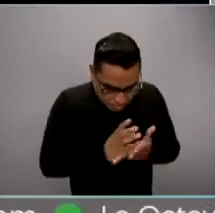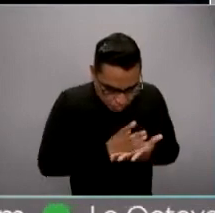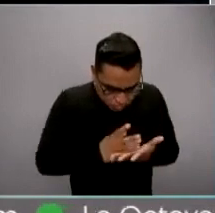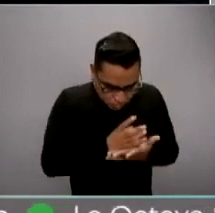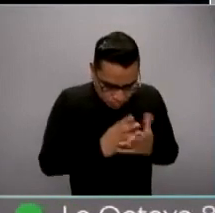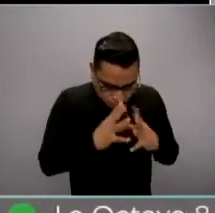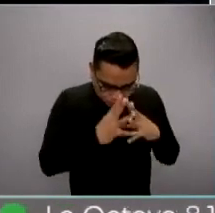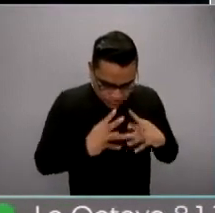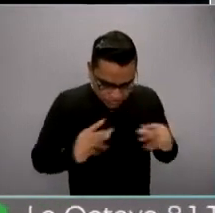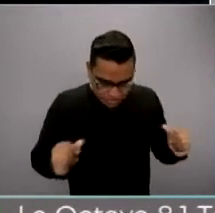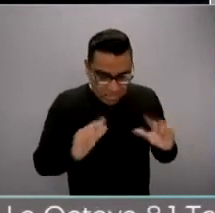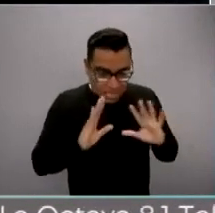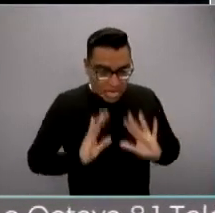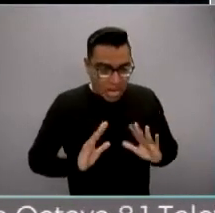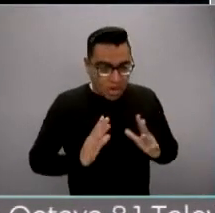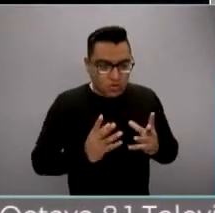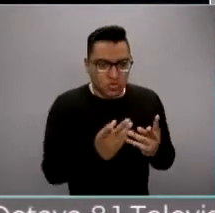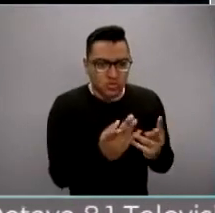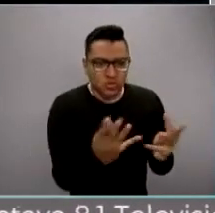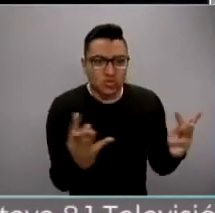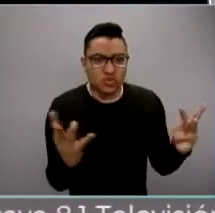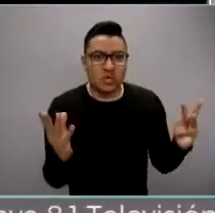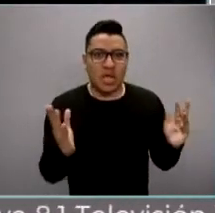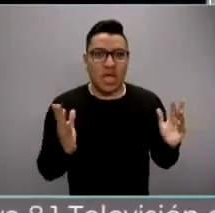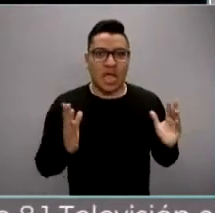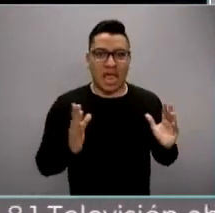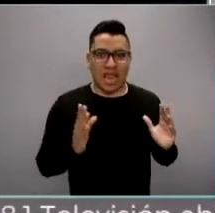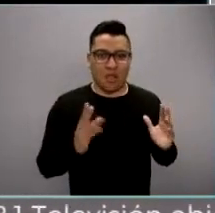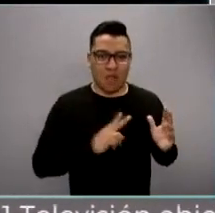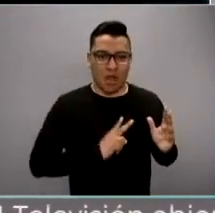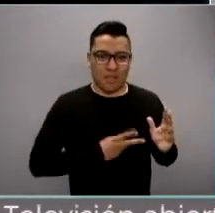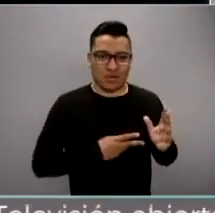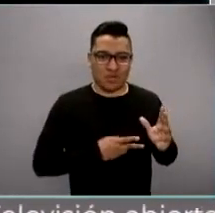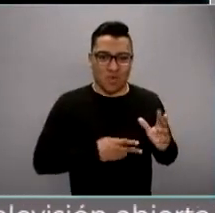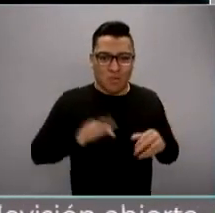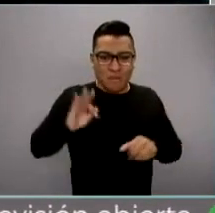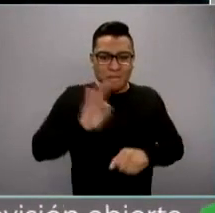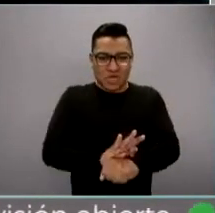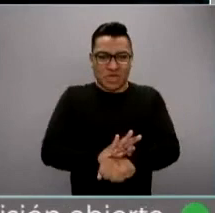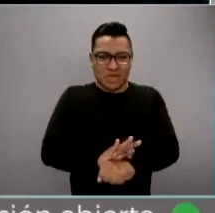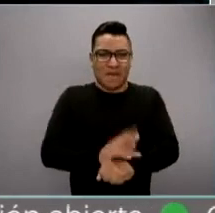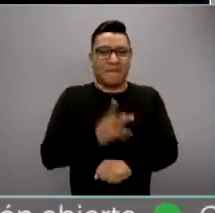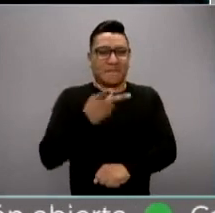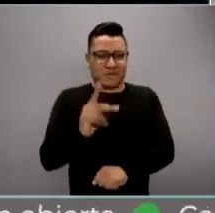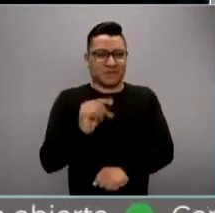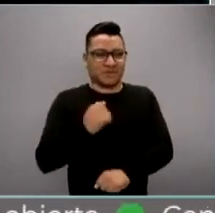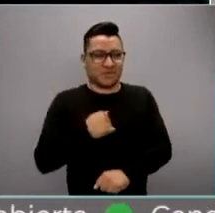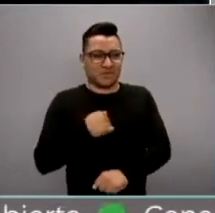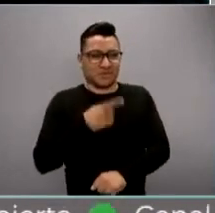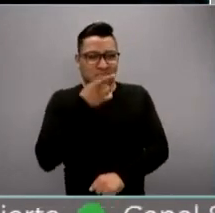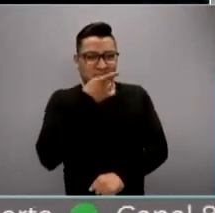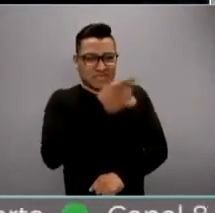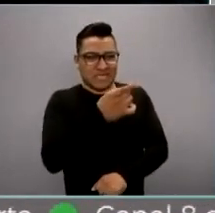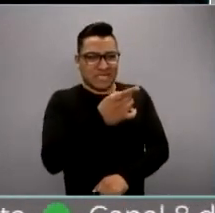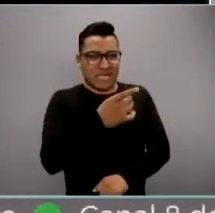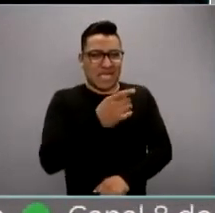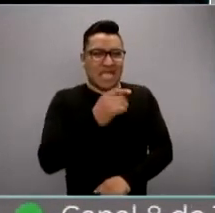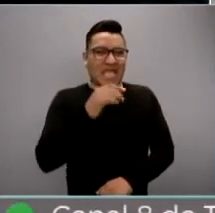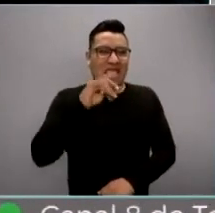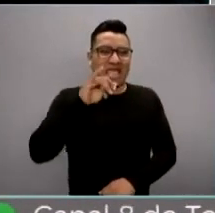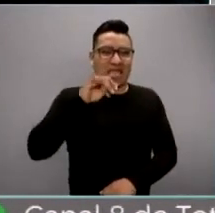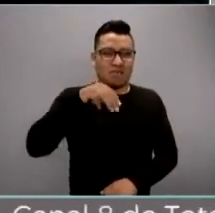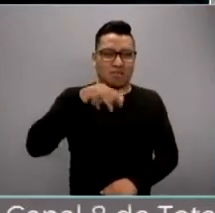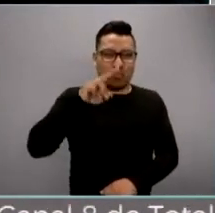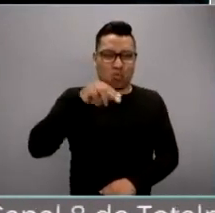acercar al virus. Y yo tengo la sensación, perdón que utilice la metáfora, que traemos inmunidad de rebaño frente a la